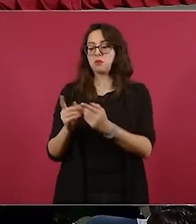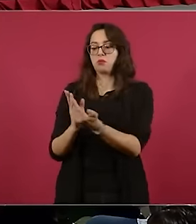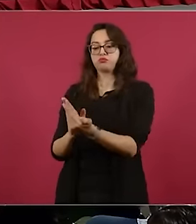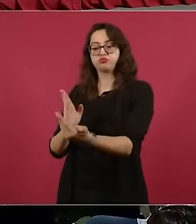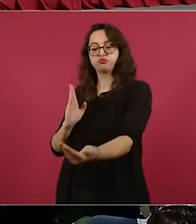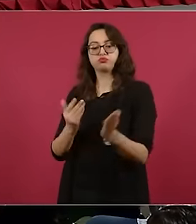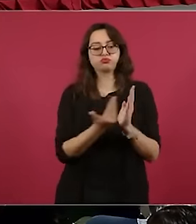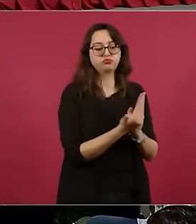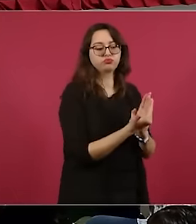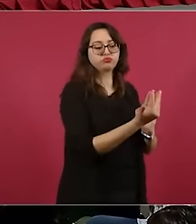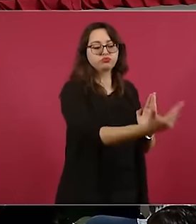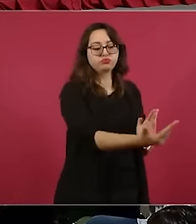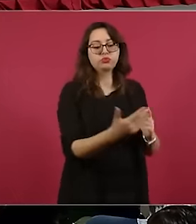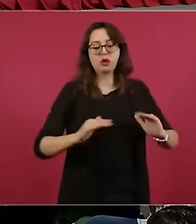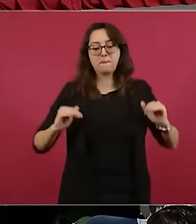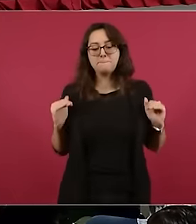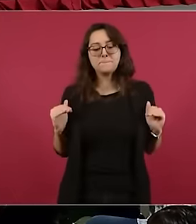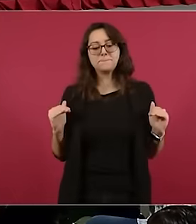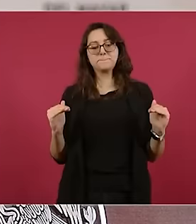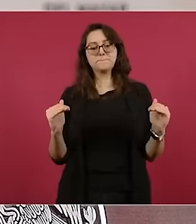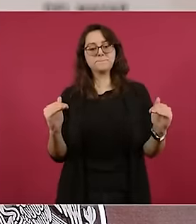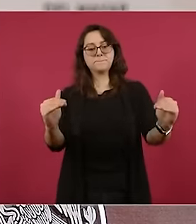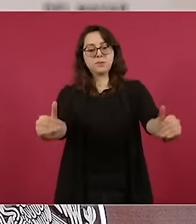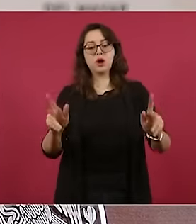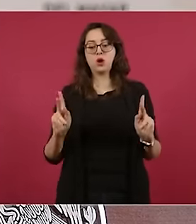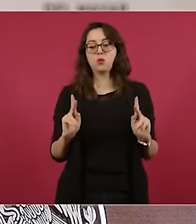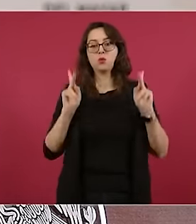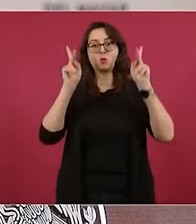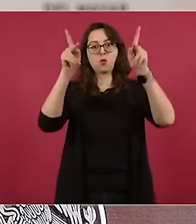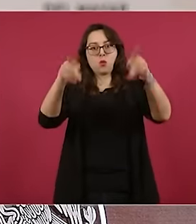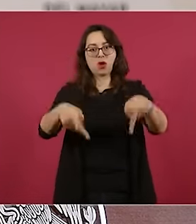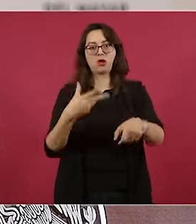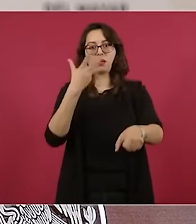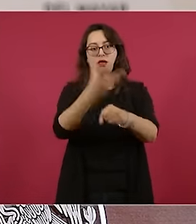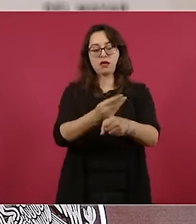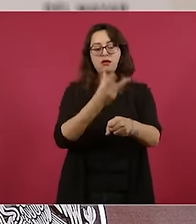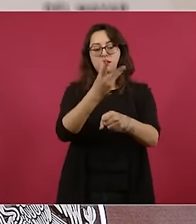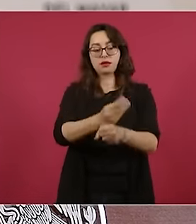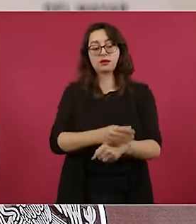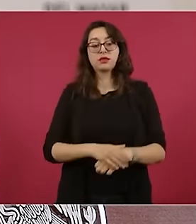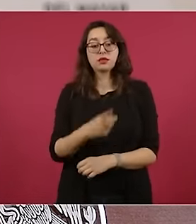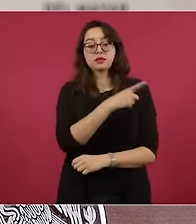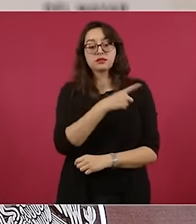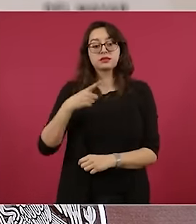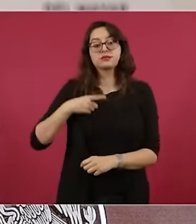de concretos en muros y losas de piso y modificación de puentes vehiculares. Recordar que uno de los